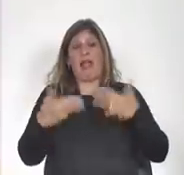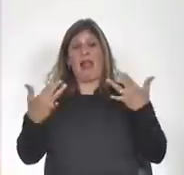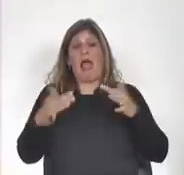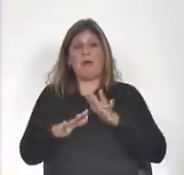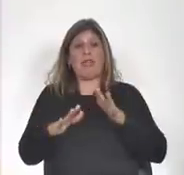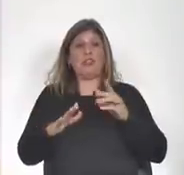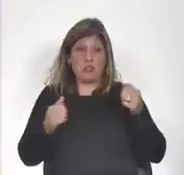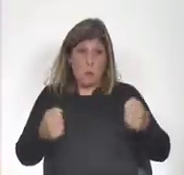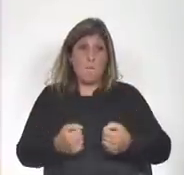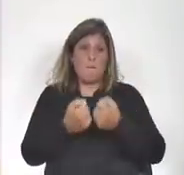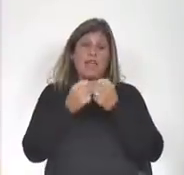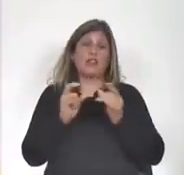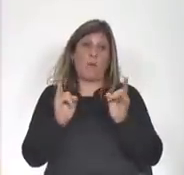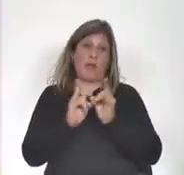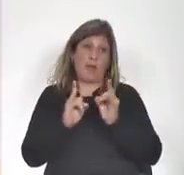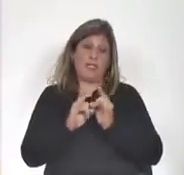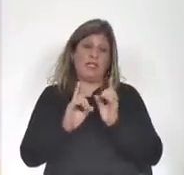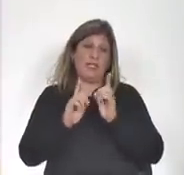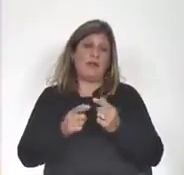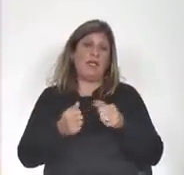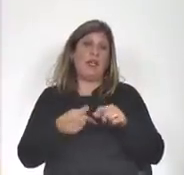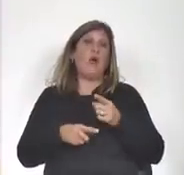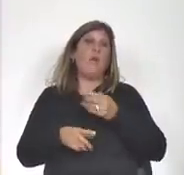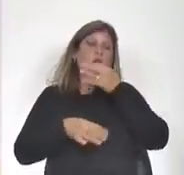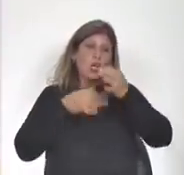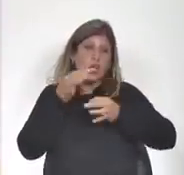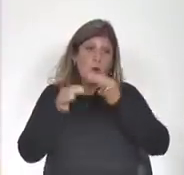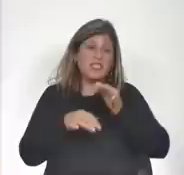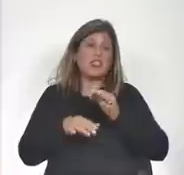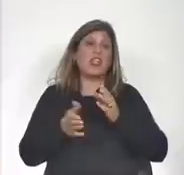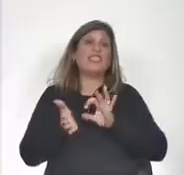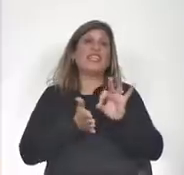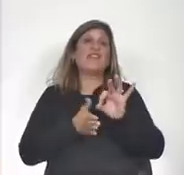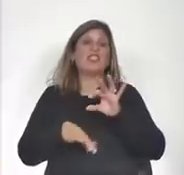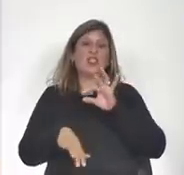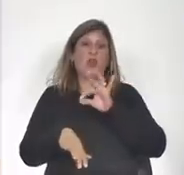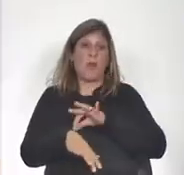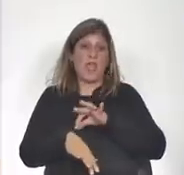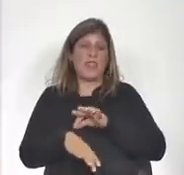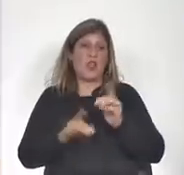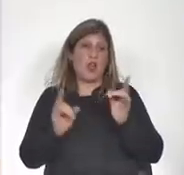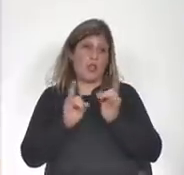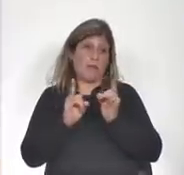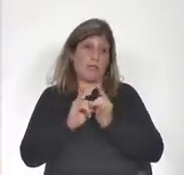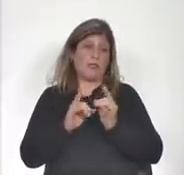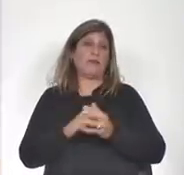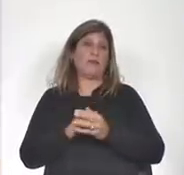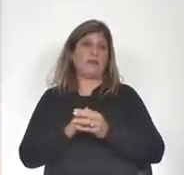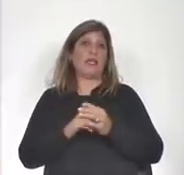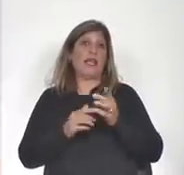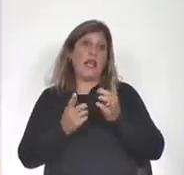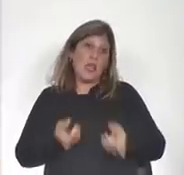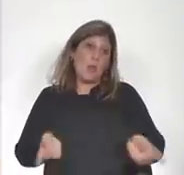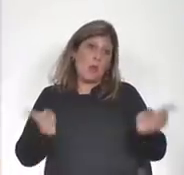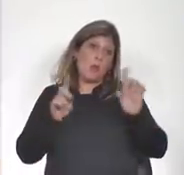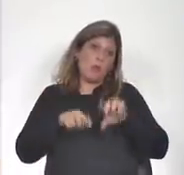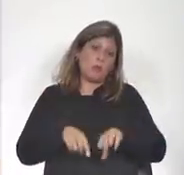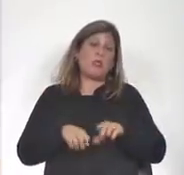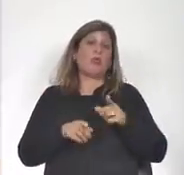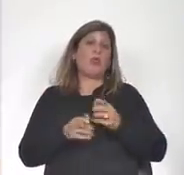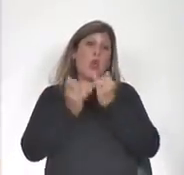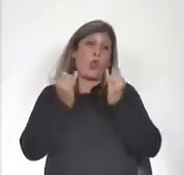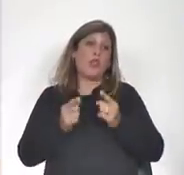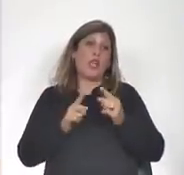parlamentaria también por recomendaciones del servicio médico del palacio luego se empezaron a retomar algunas sesiones largas